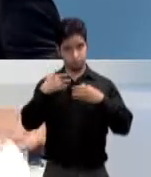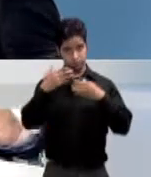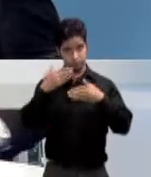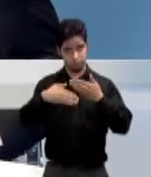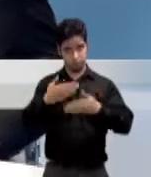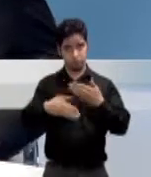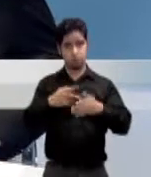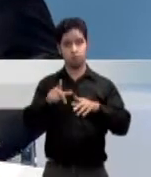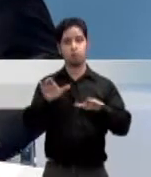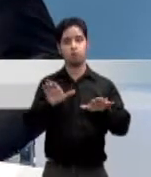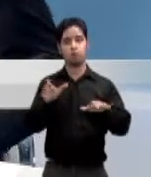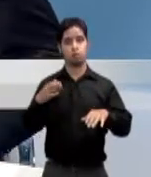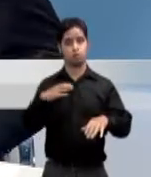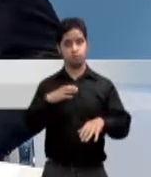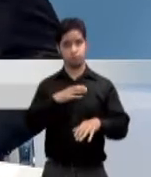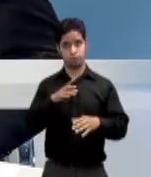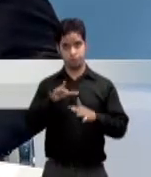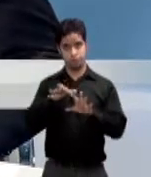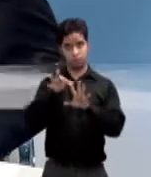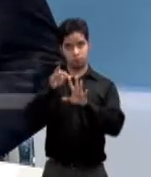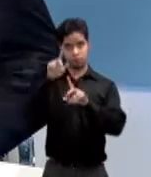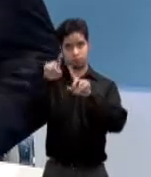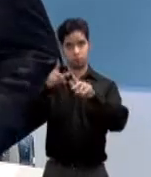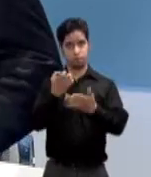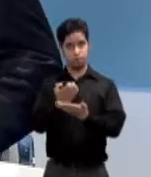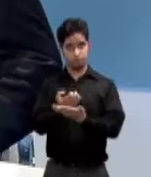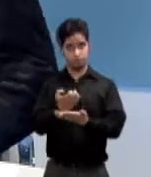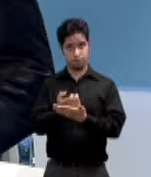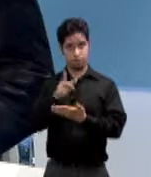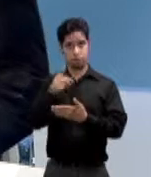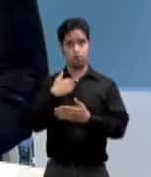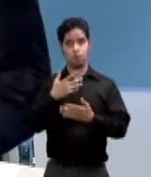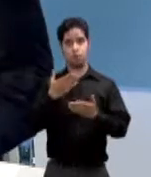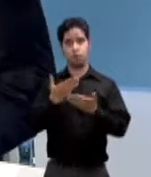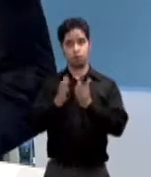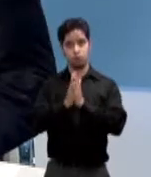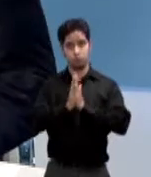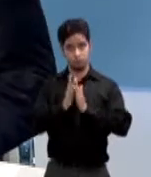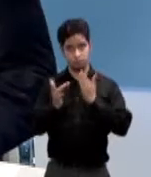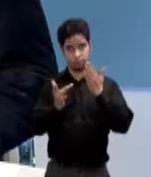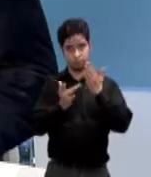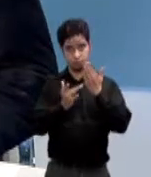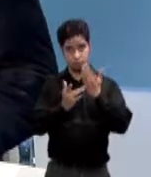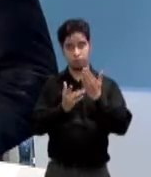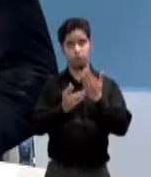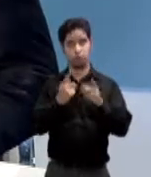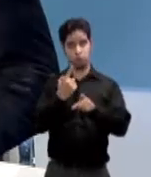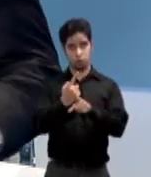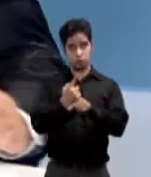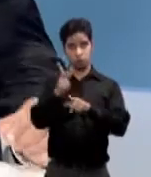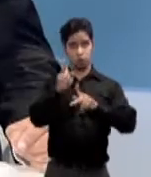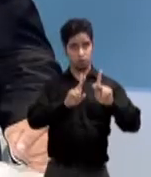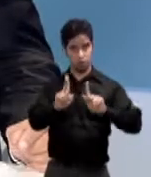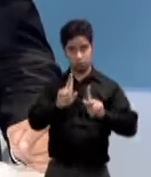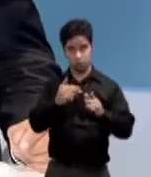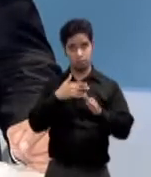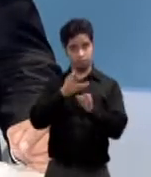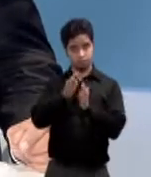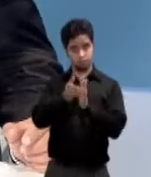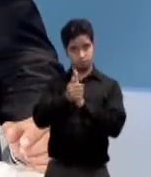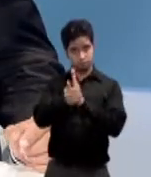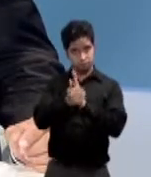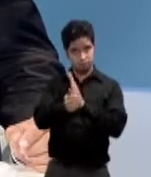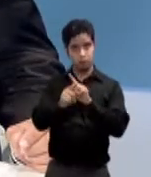realiza la Comisión Especial para el Estudio de Reforma Contributiva, se recomendó el uso de tecnología eficiente, personal adiestrado y mayor control